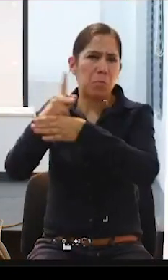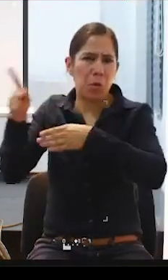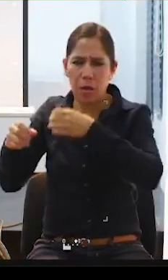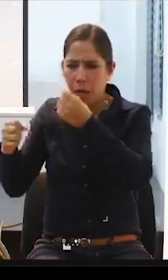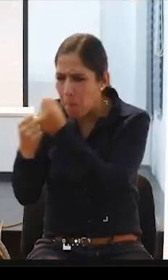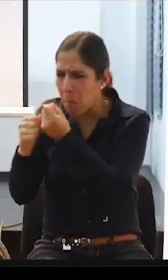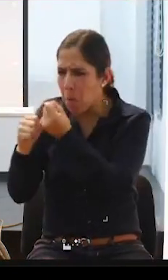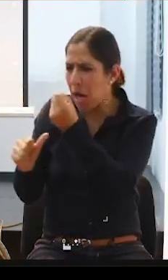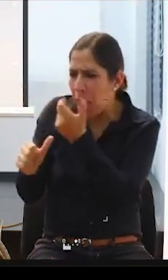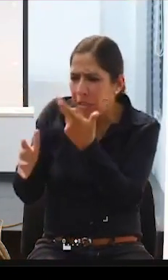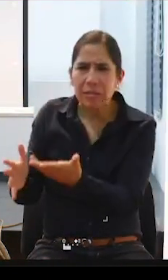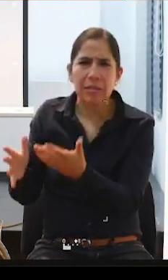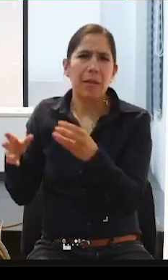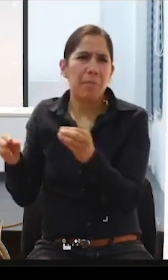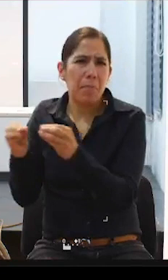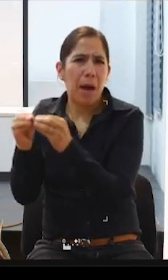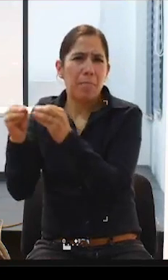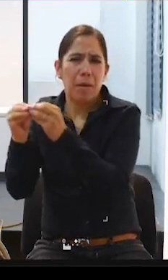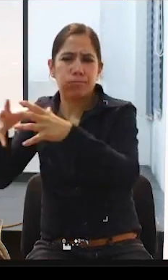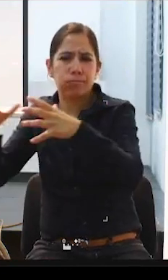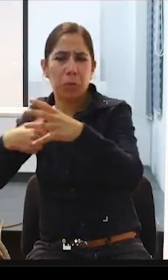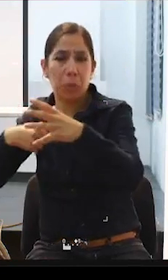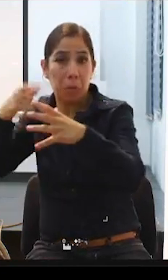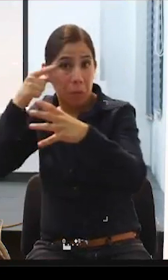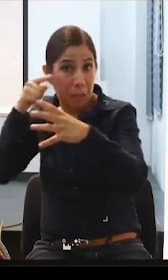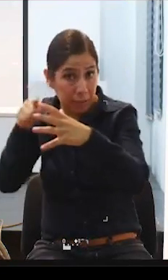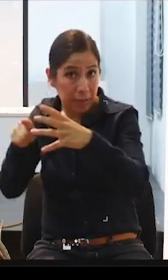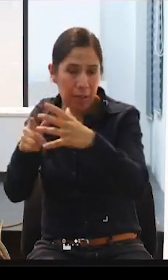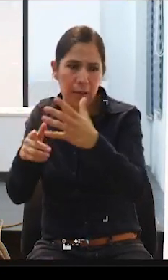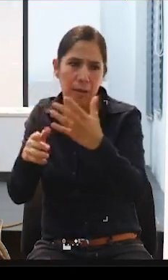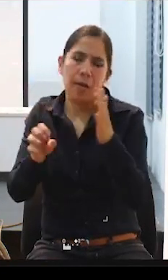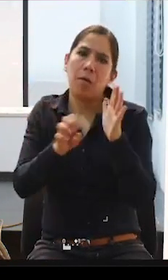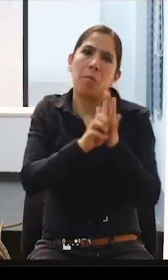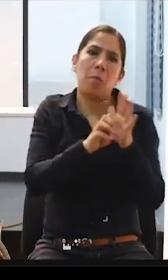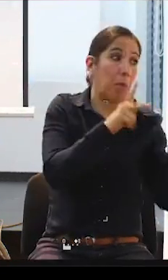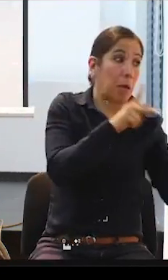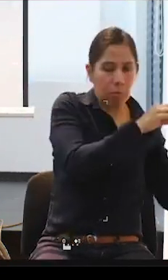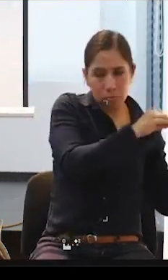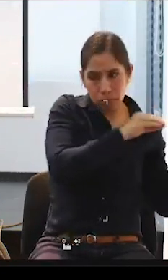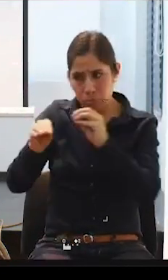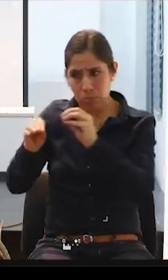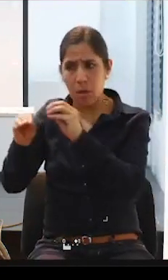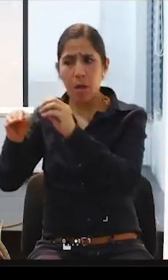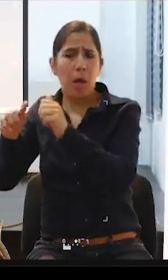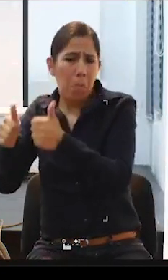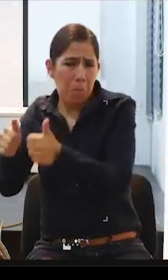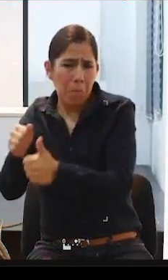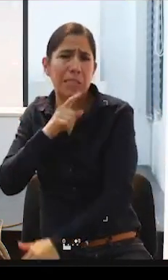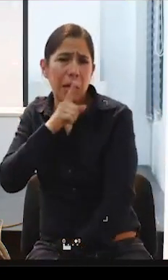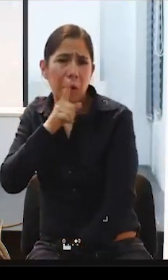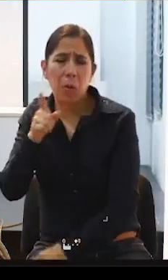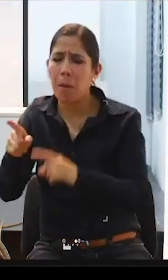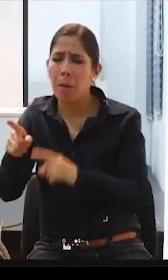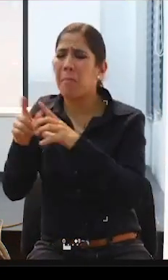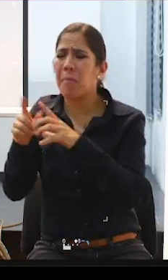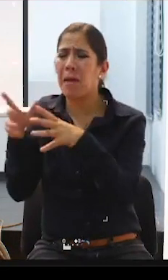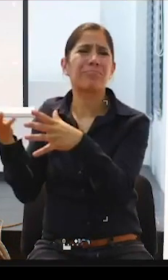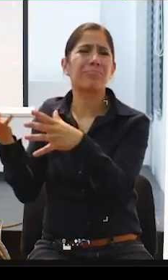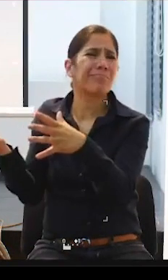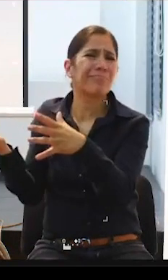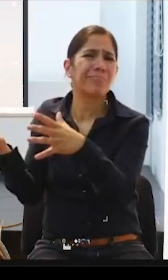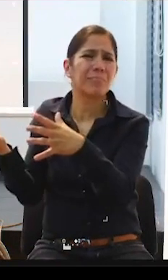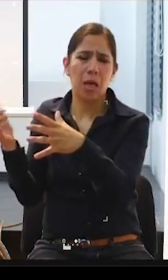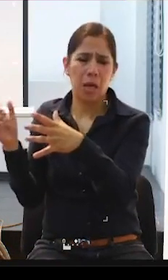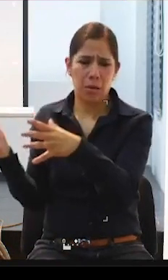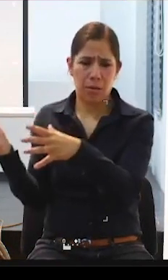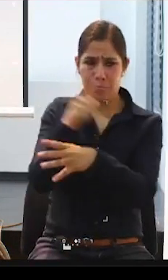ingresan y las tengan en un ambiente también entre comillas seguro, pues, qué cambia cuando hay este servicio que